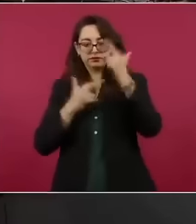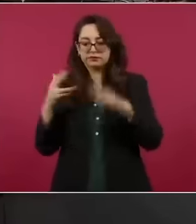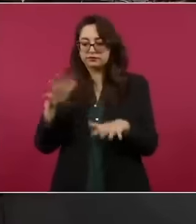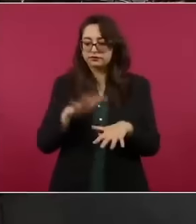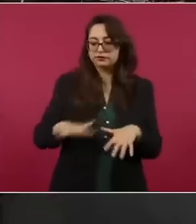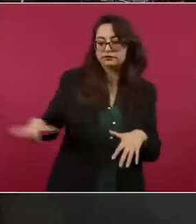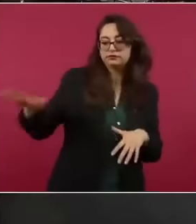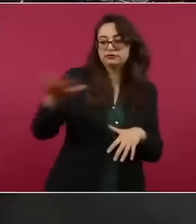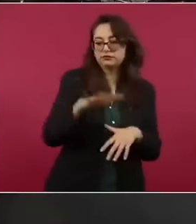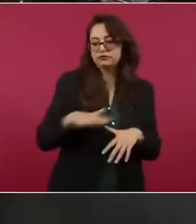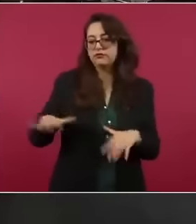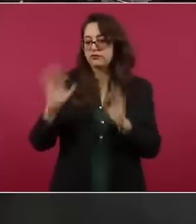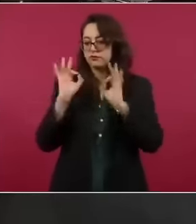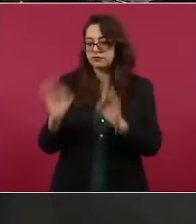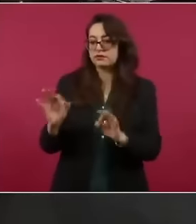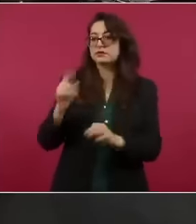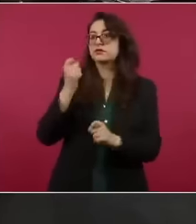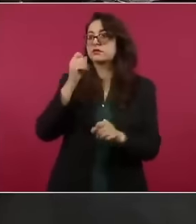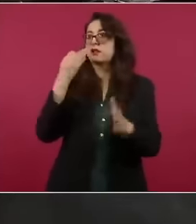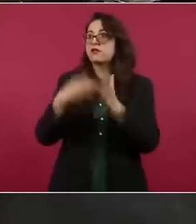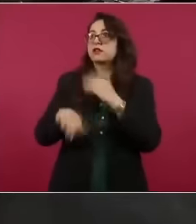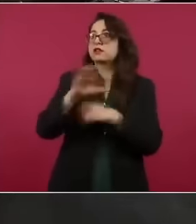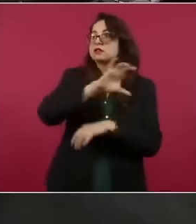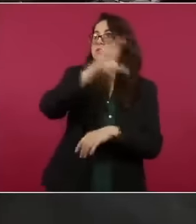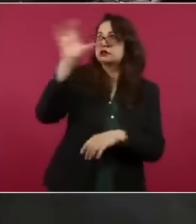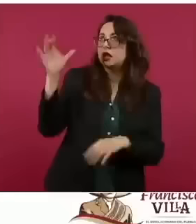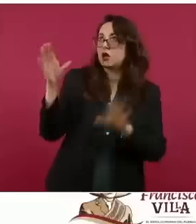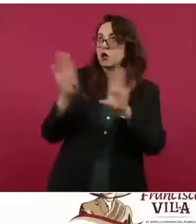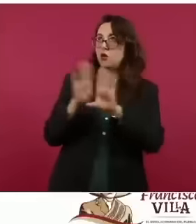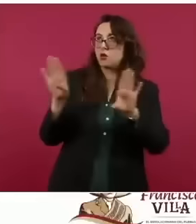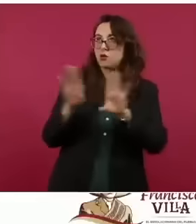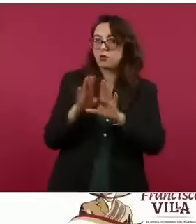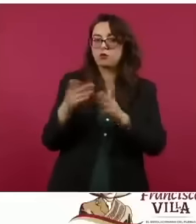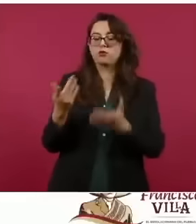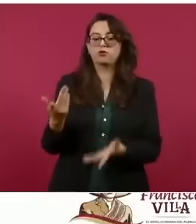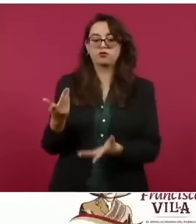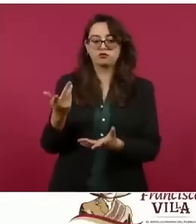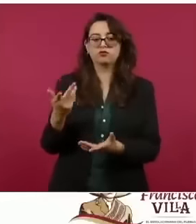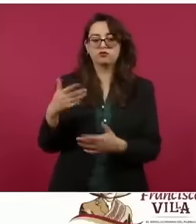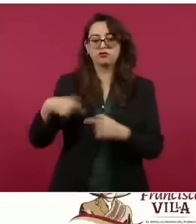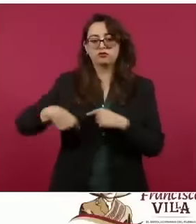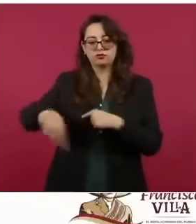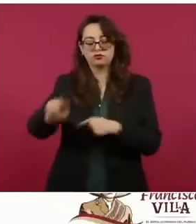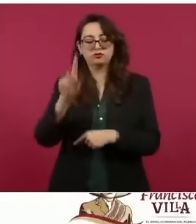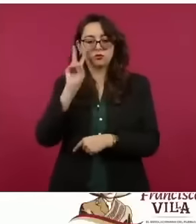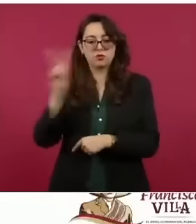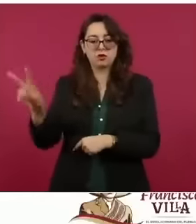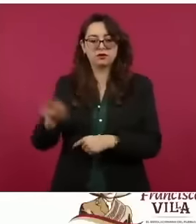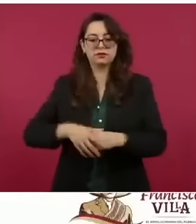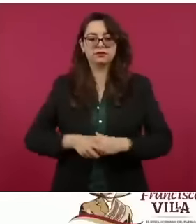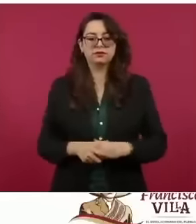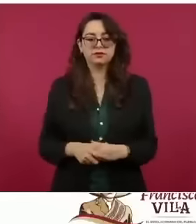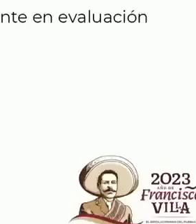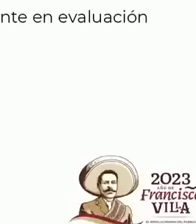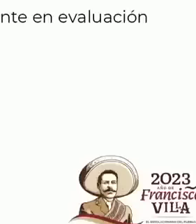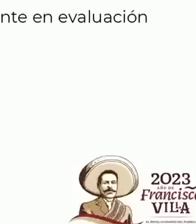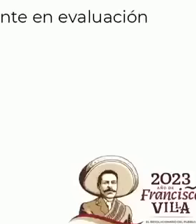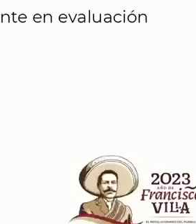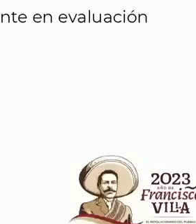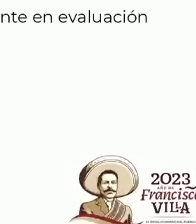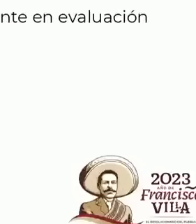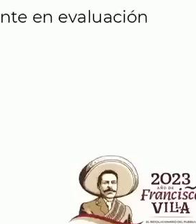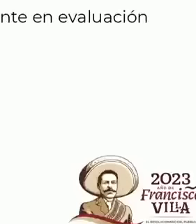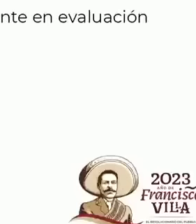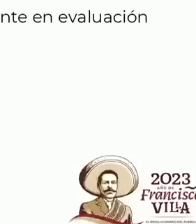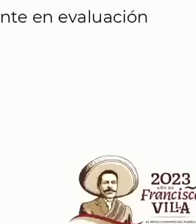de zona aire, estamos al 50 por ciento del estudio de mitigación ambiental y estamos